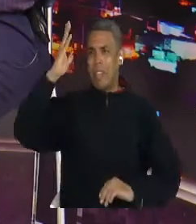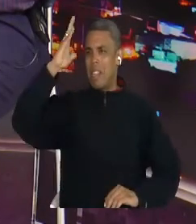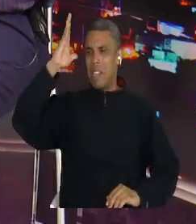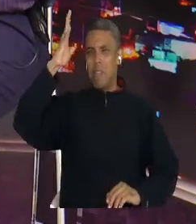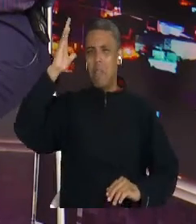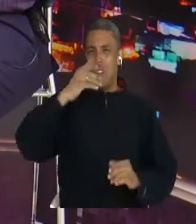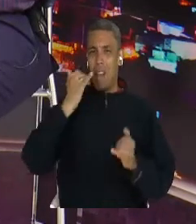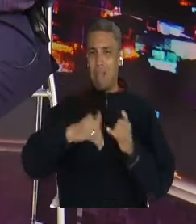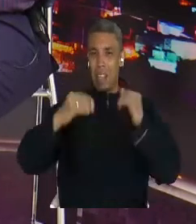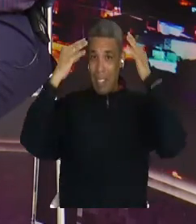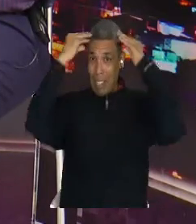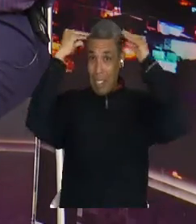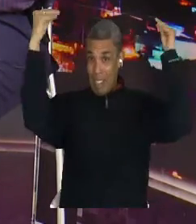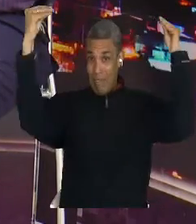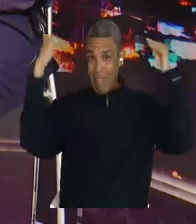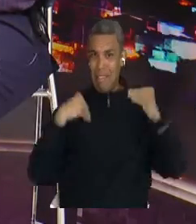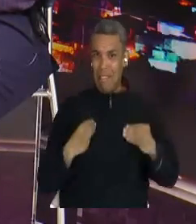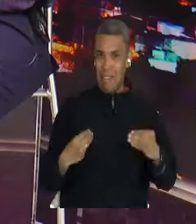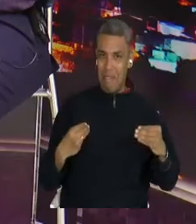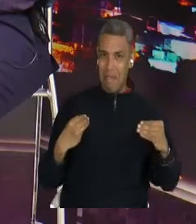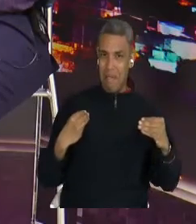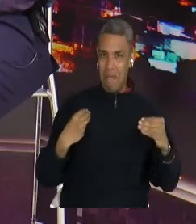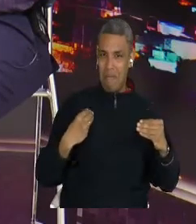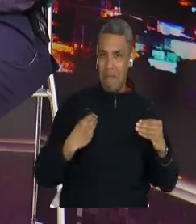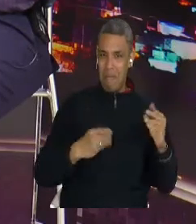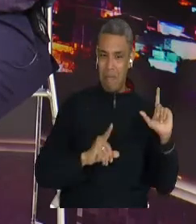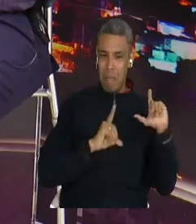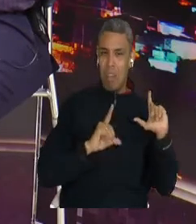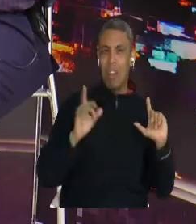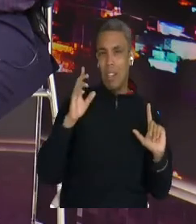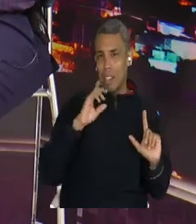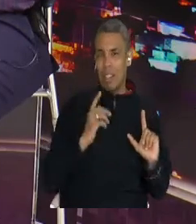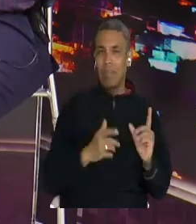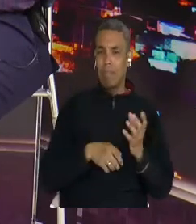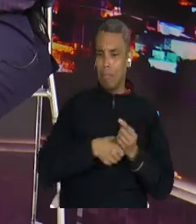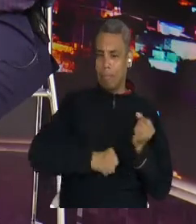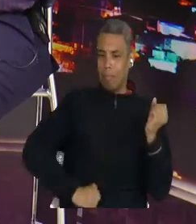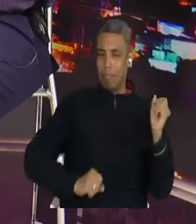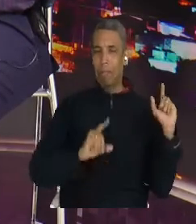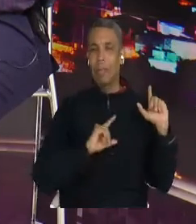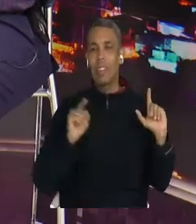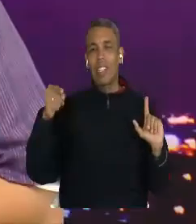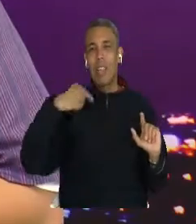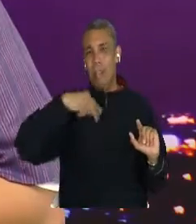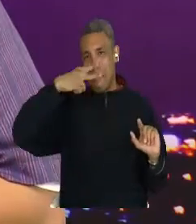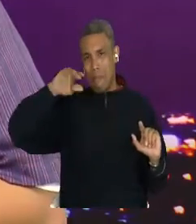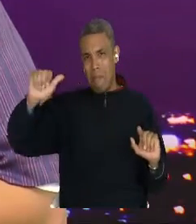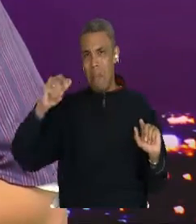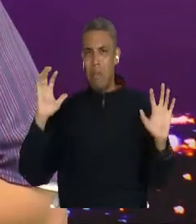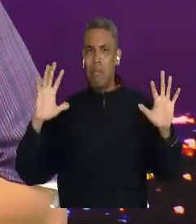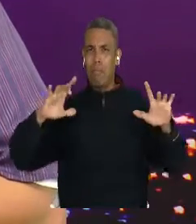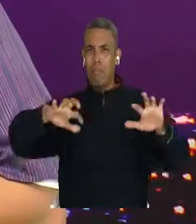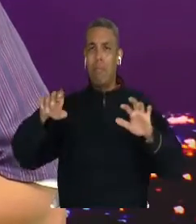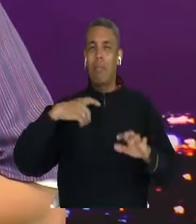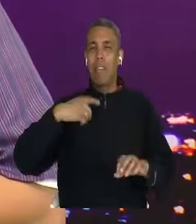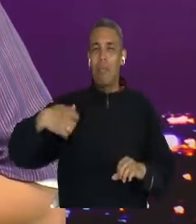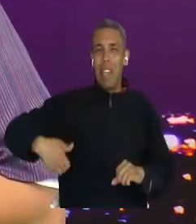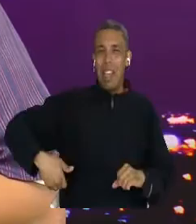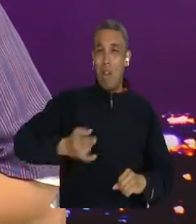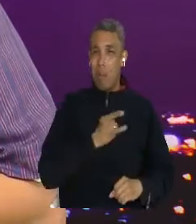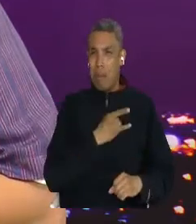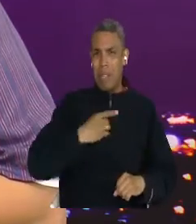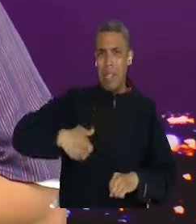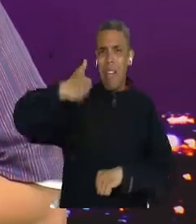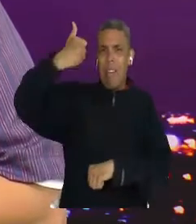en el tema de erradicar la corrupción como plaga de la actual sociedad. El tipo se concentró ahí, le hizo énfasis a los